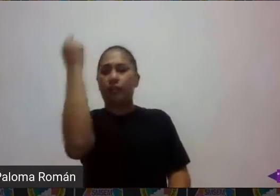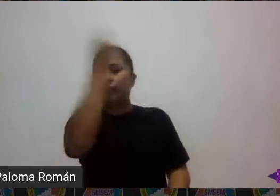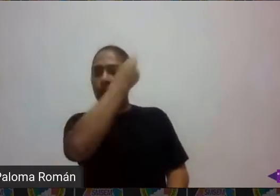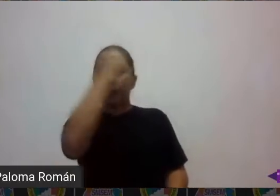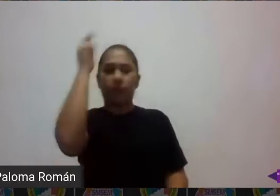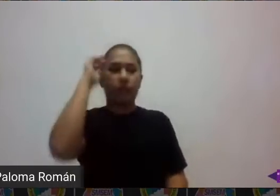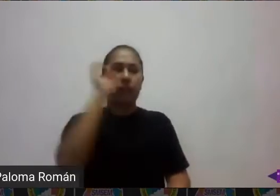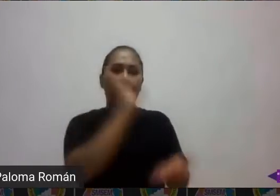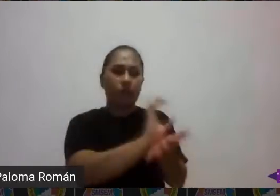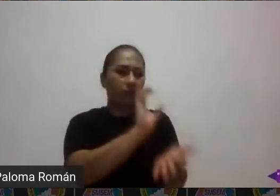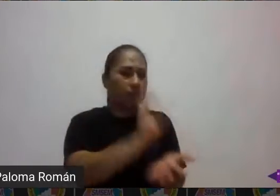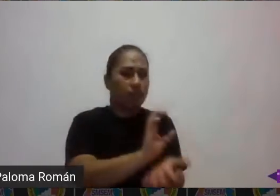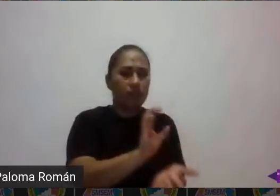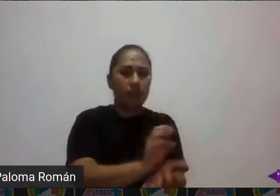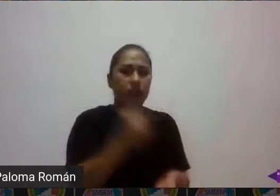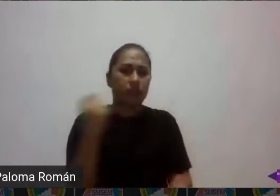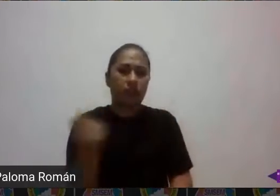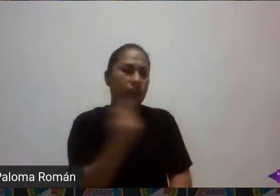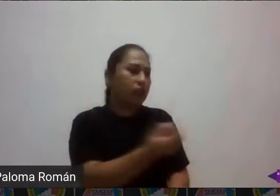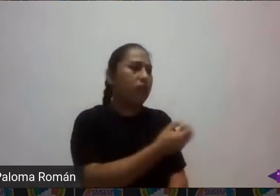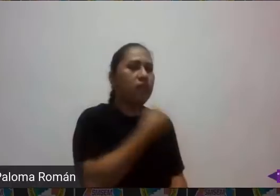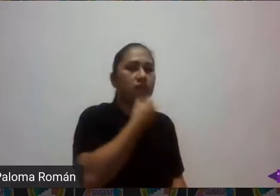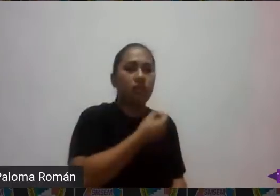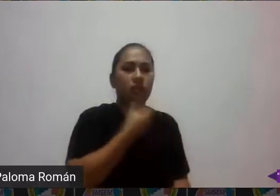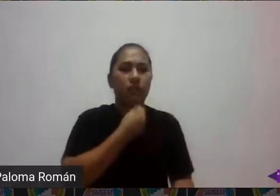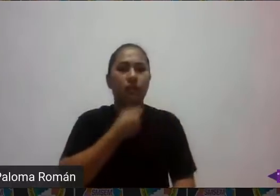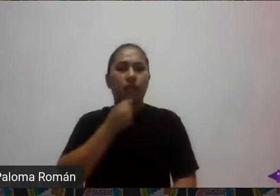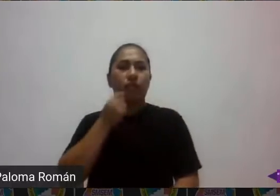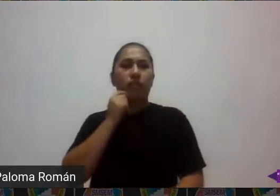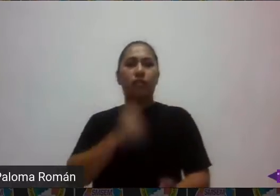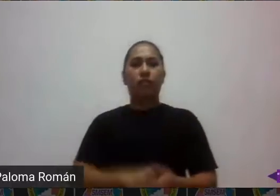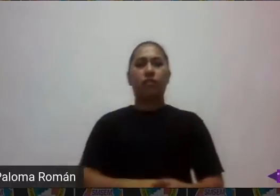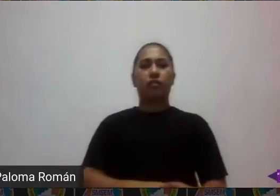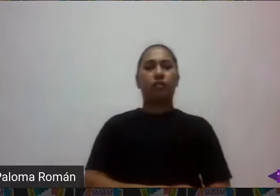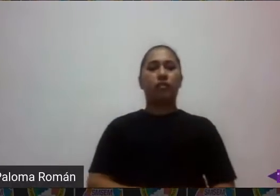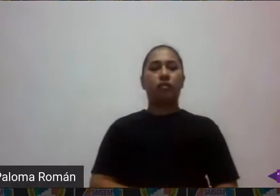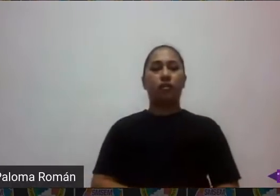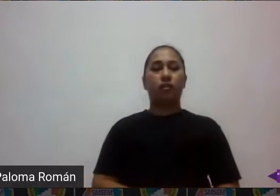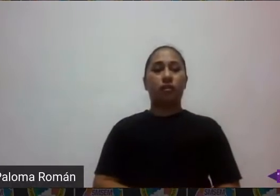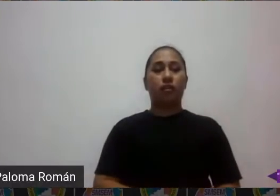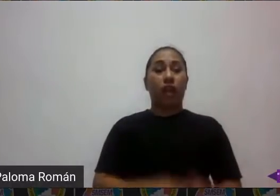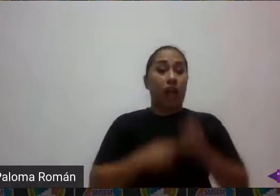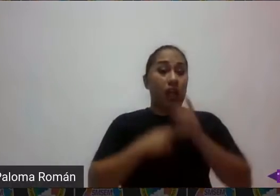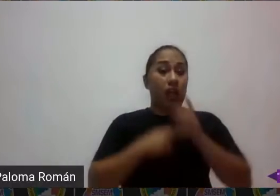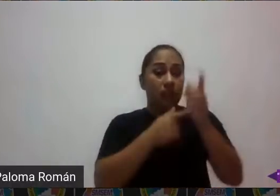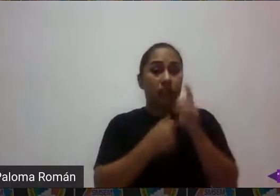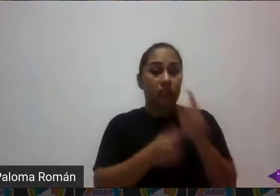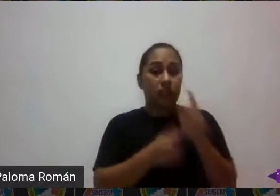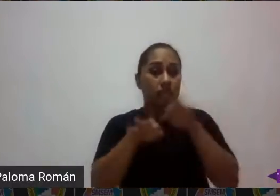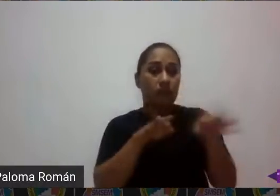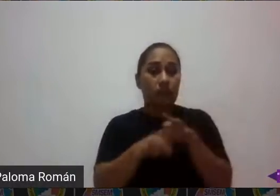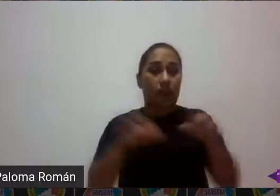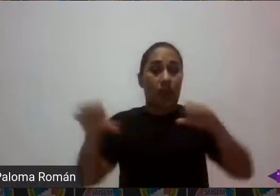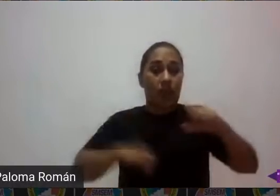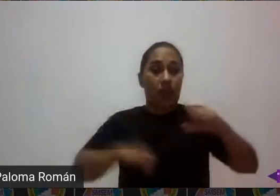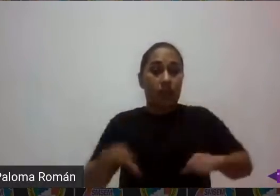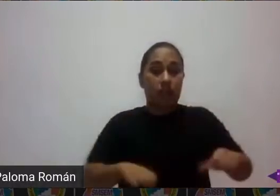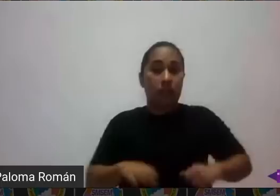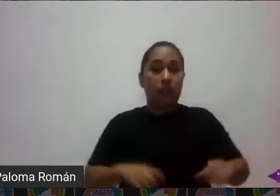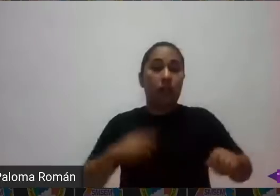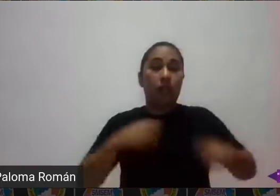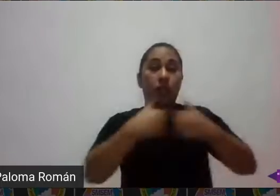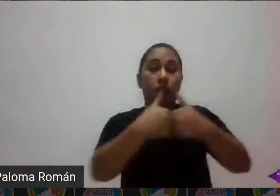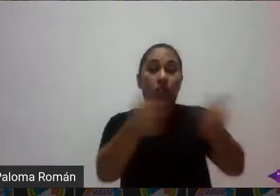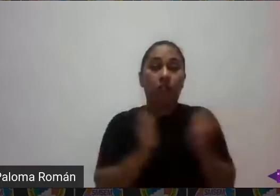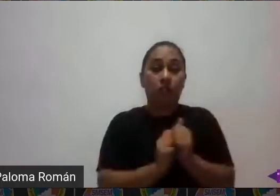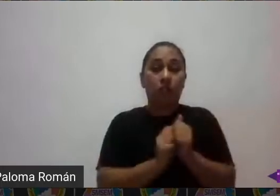capacidades de cada alumno es conforme al desarrollo curricular que hayas llevado en el aula o sea no